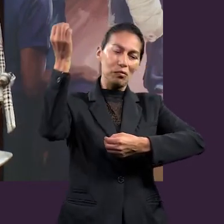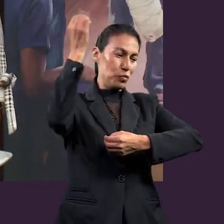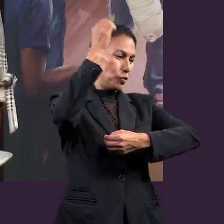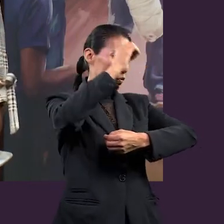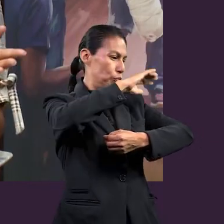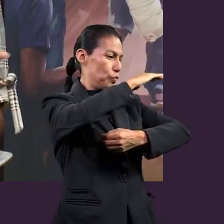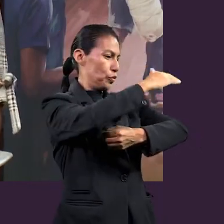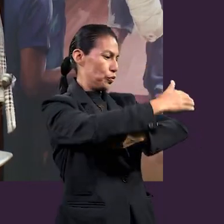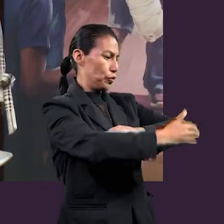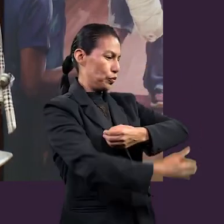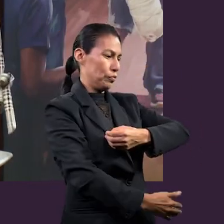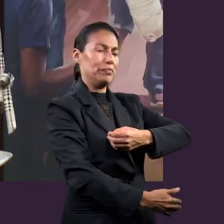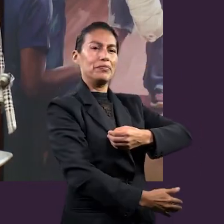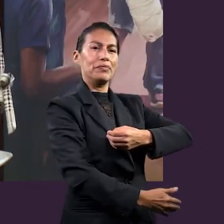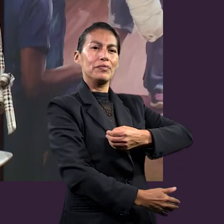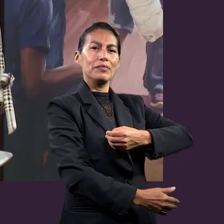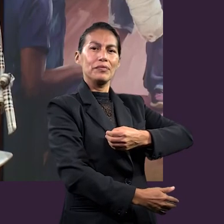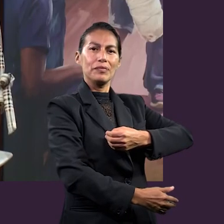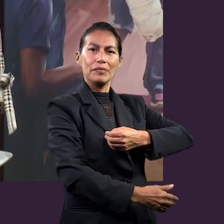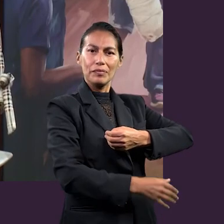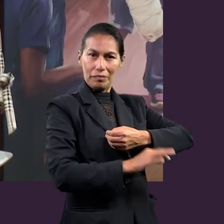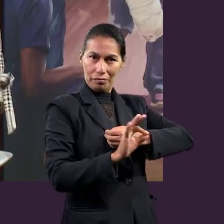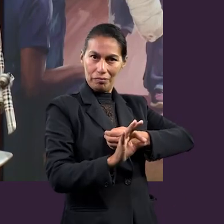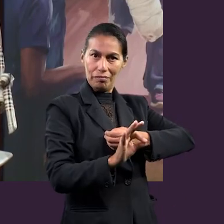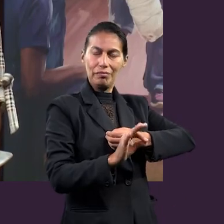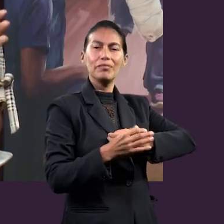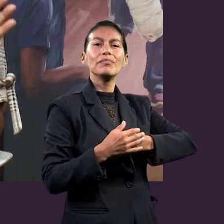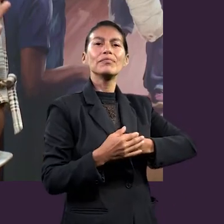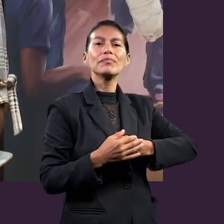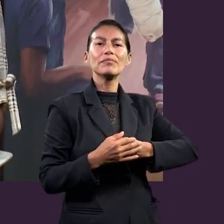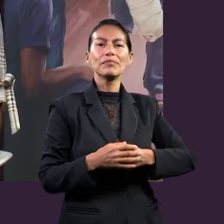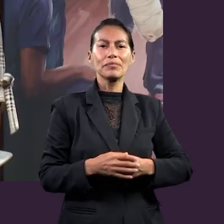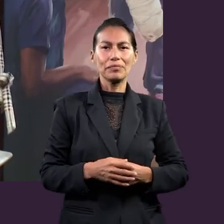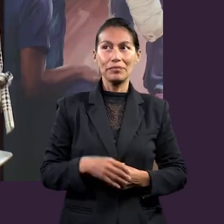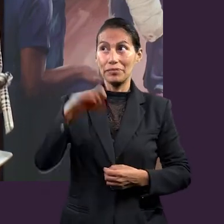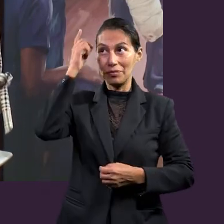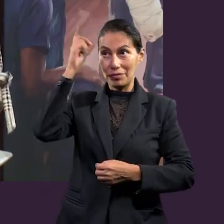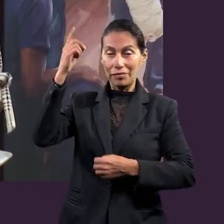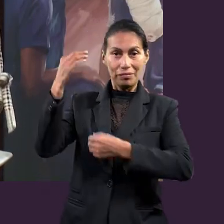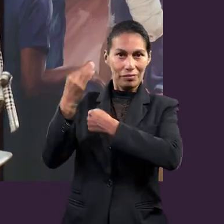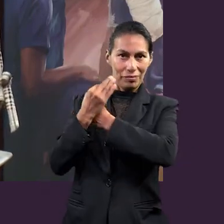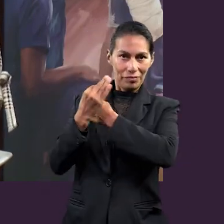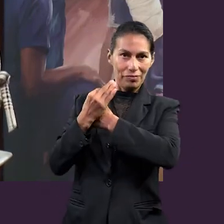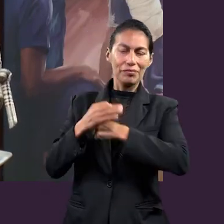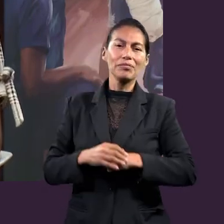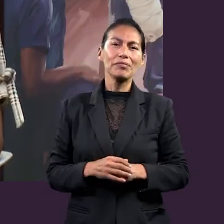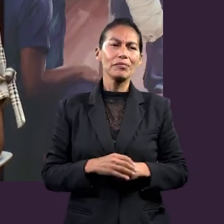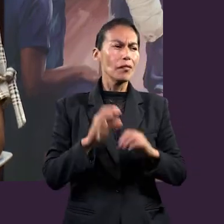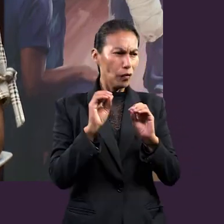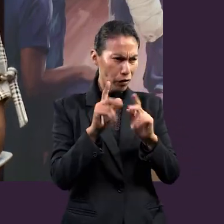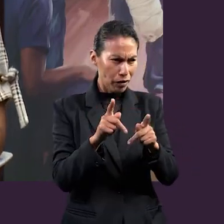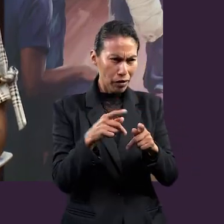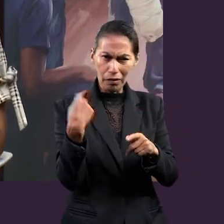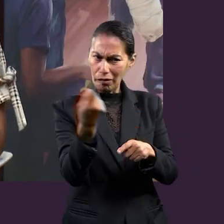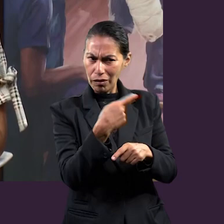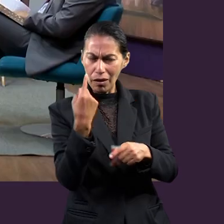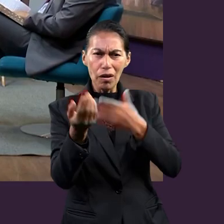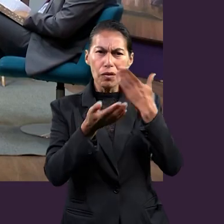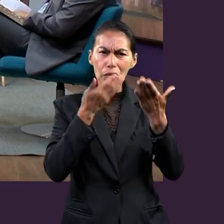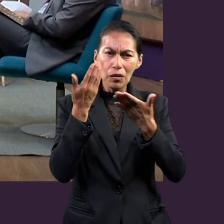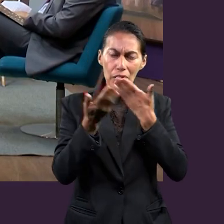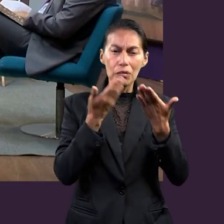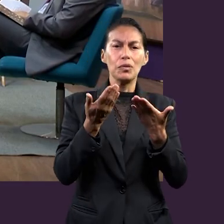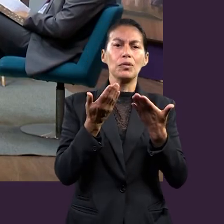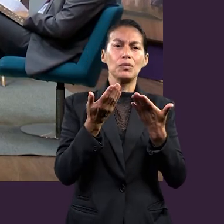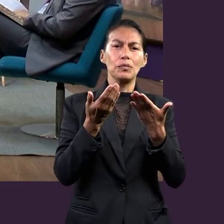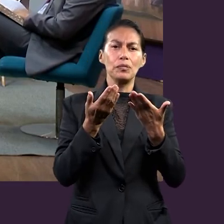peleó y ya la ganó. Y es por eso que es el escudo con la fe. Es confiar en que Dios va peleando nuestras batallas.